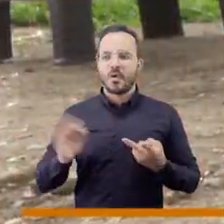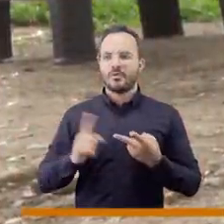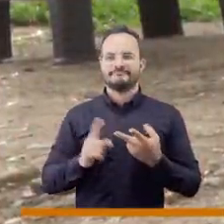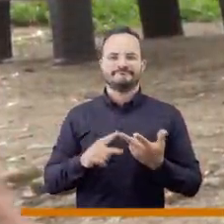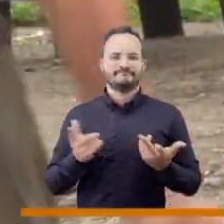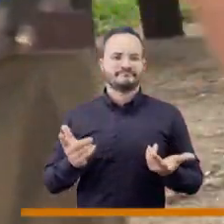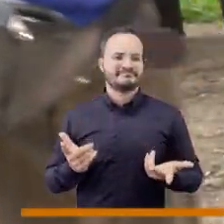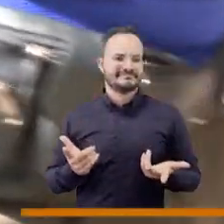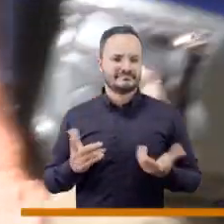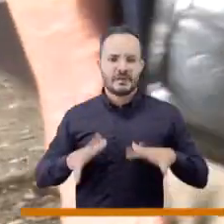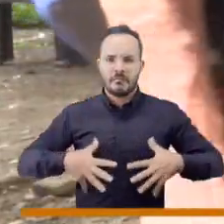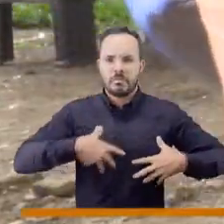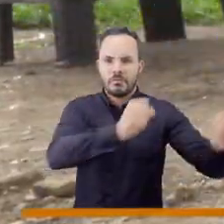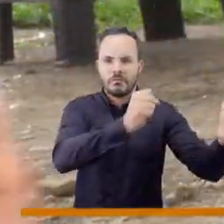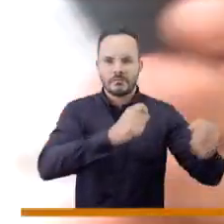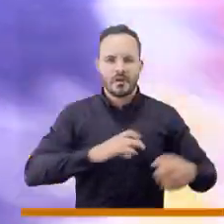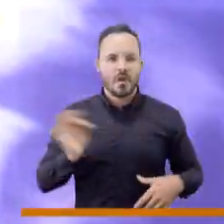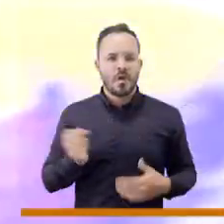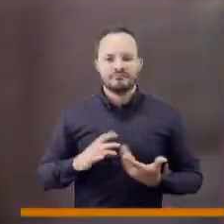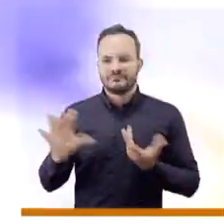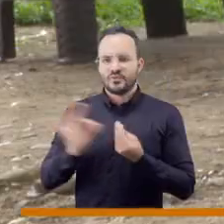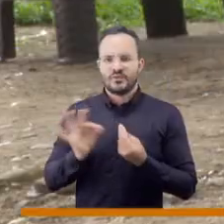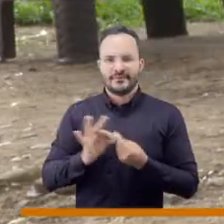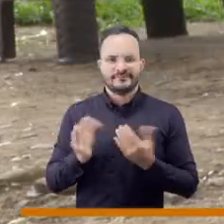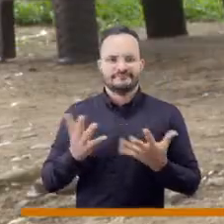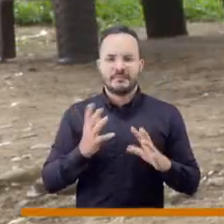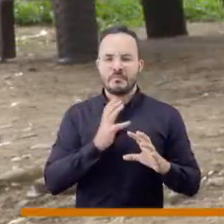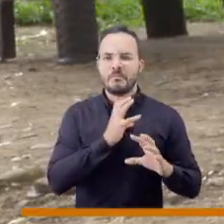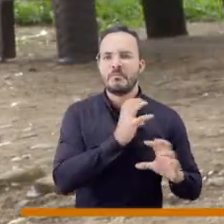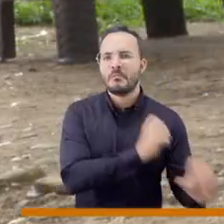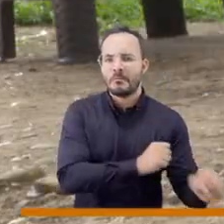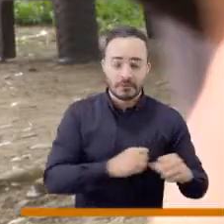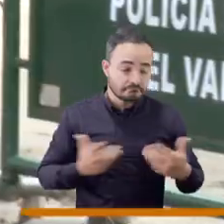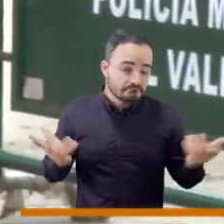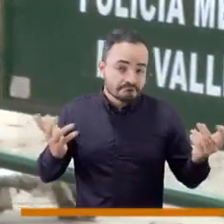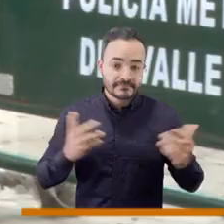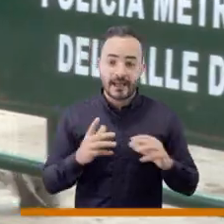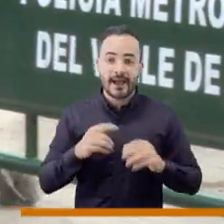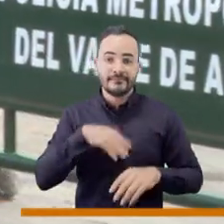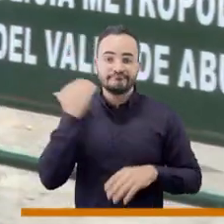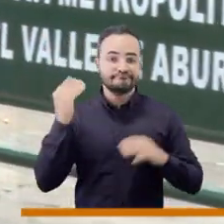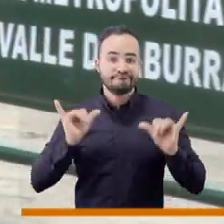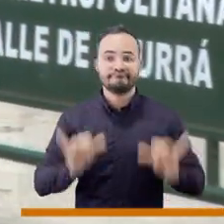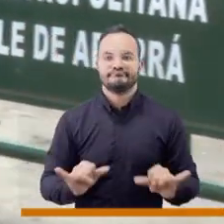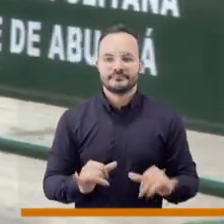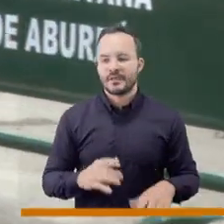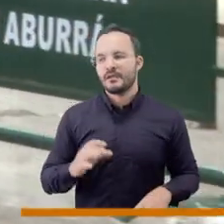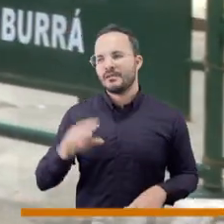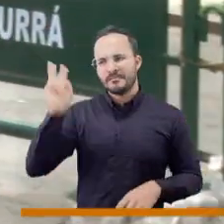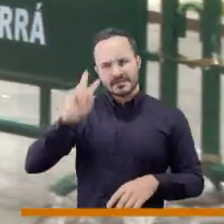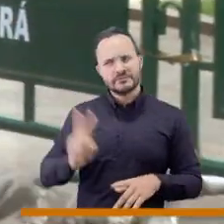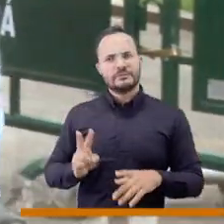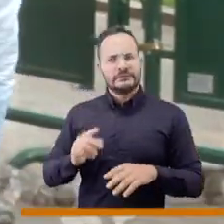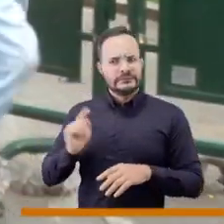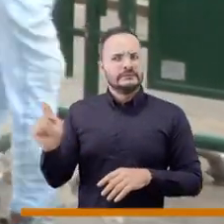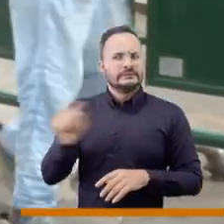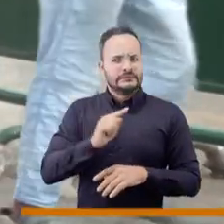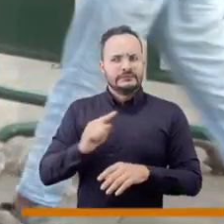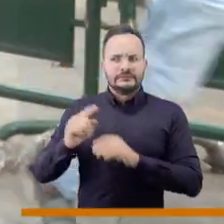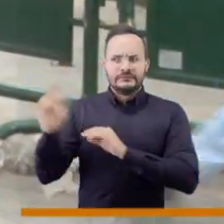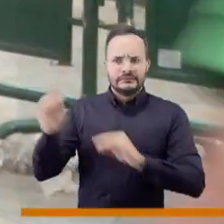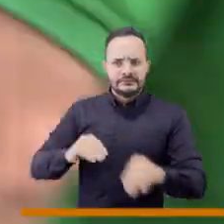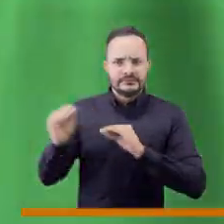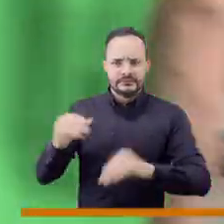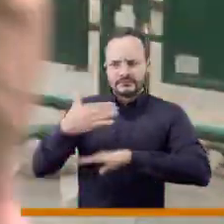atracan o entra al mundo de la droga y ahí va quedando y ahí va quedando y ahí se quedó. Venezolanos hay muchos en situación de